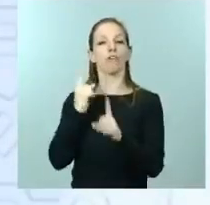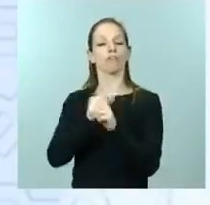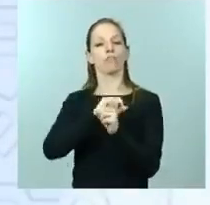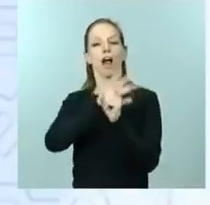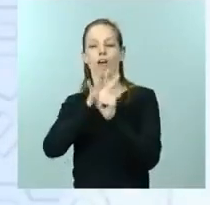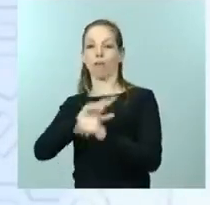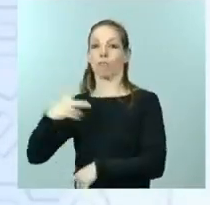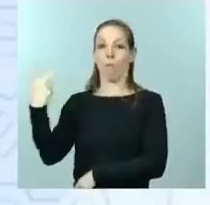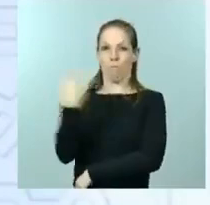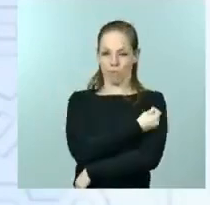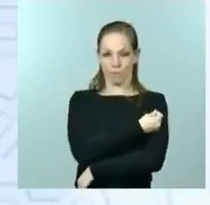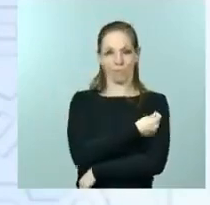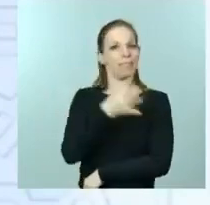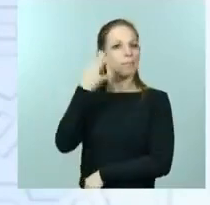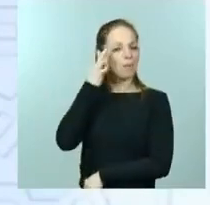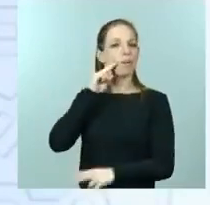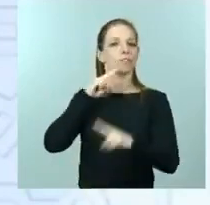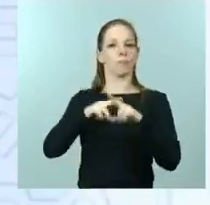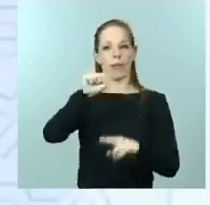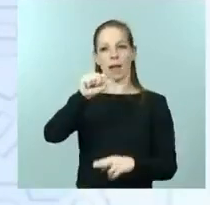Araceli Rosario Hidalgo.